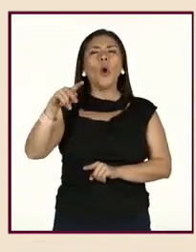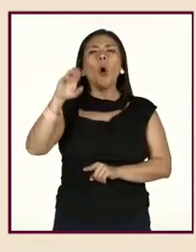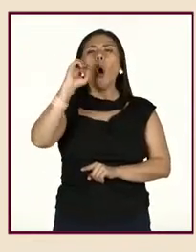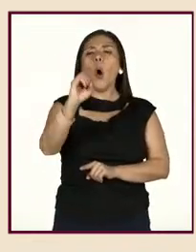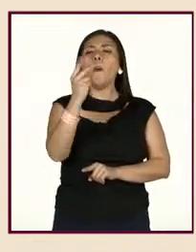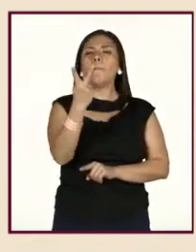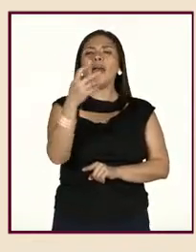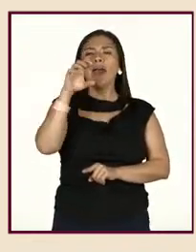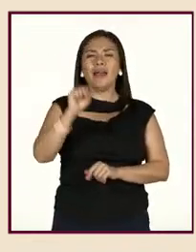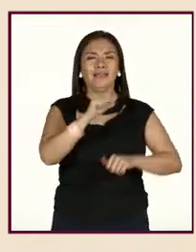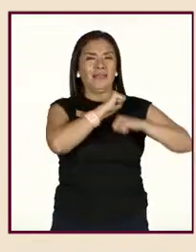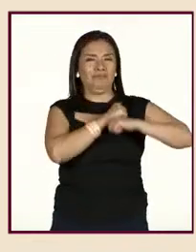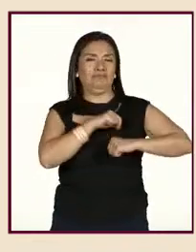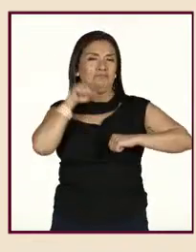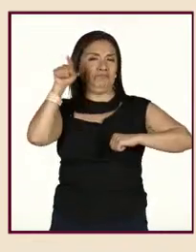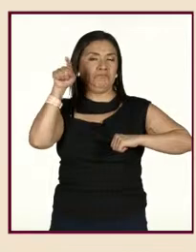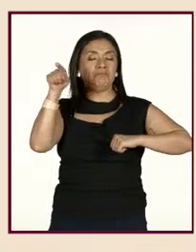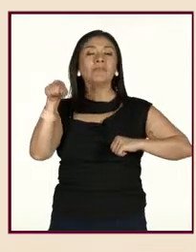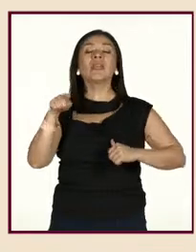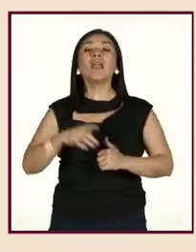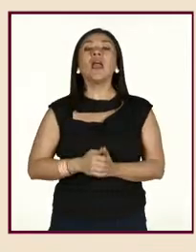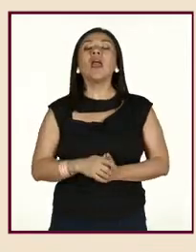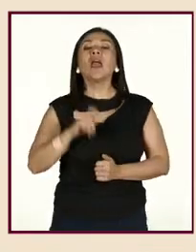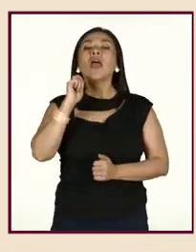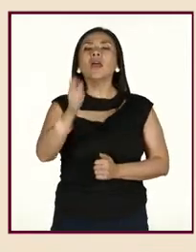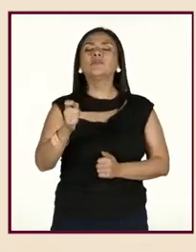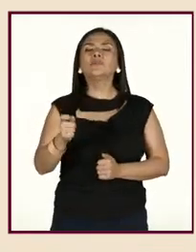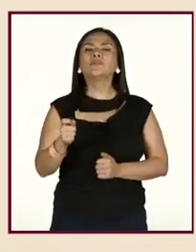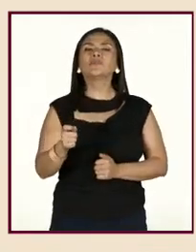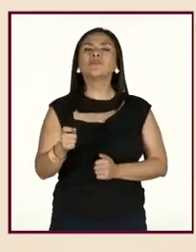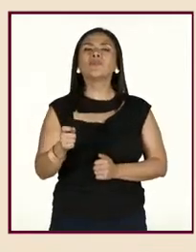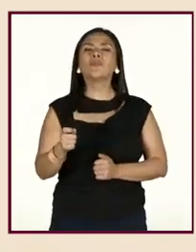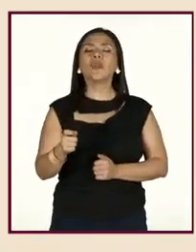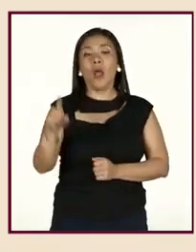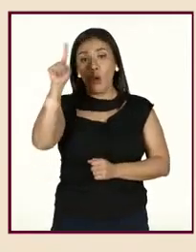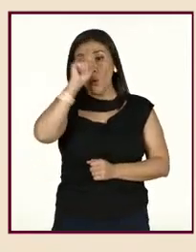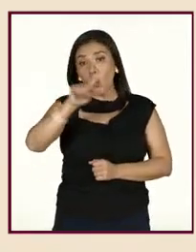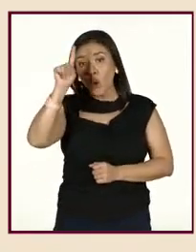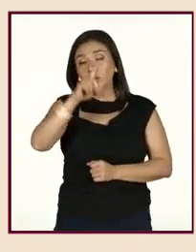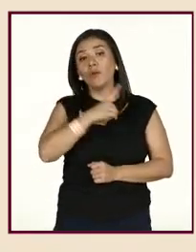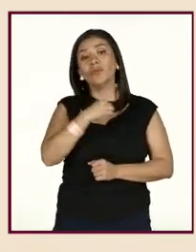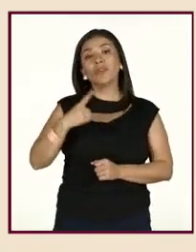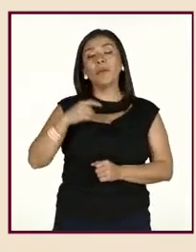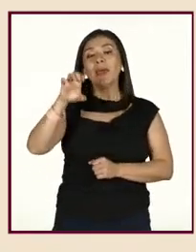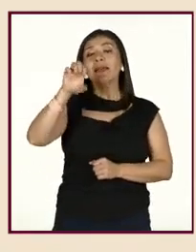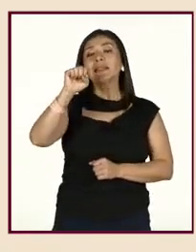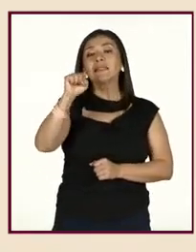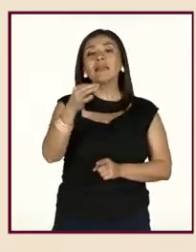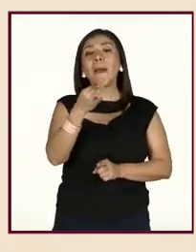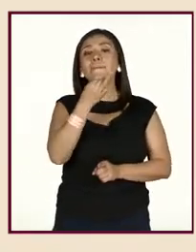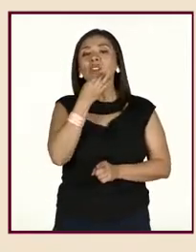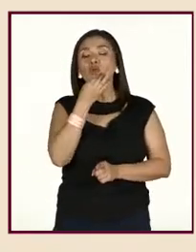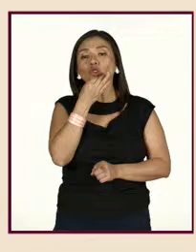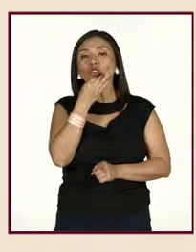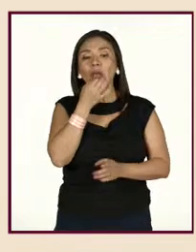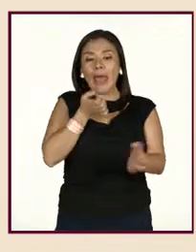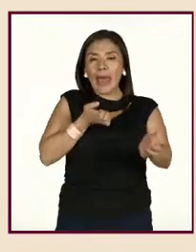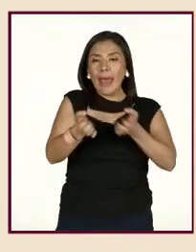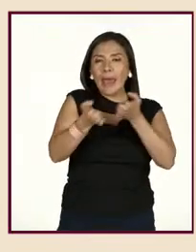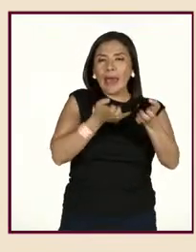de la Salud, donde, bueno, nos menciona que se recomienda hacer 60 minutos de ejercicio diario